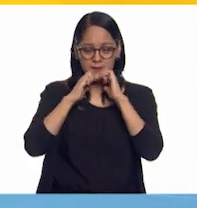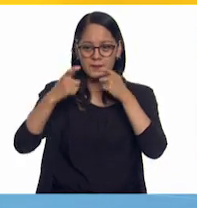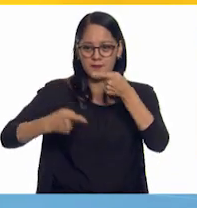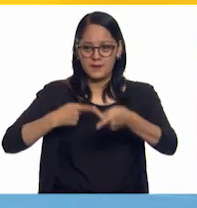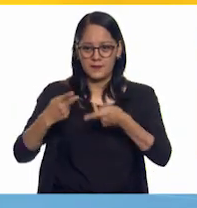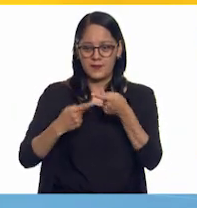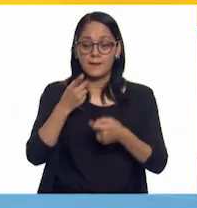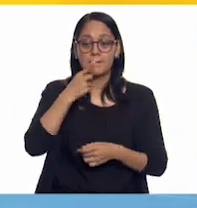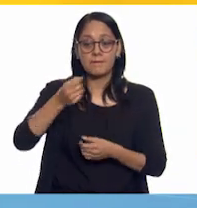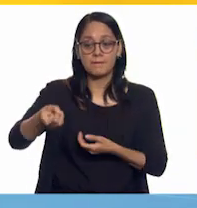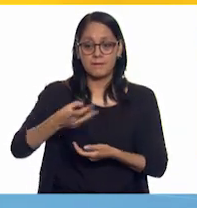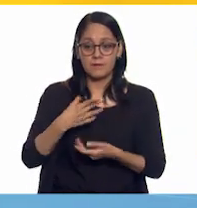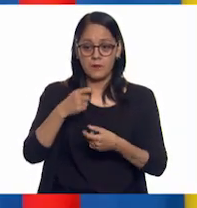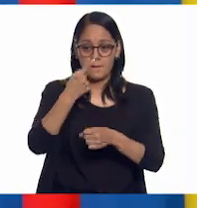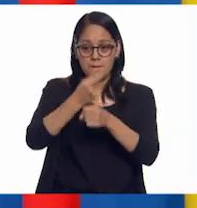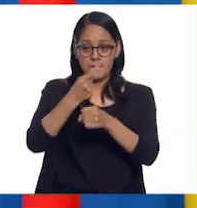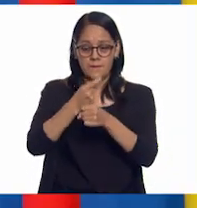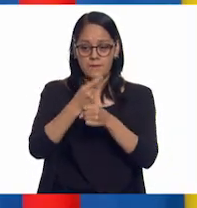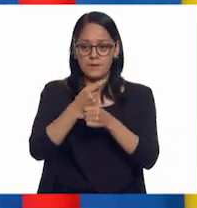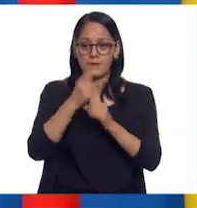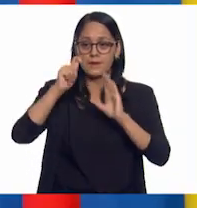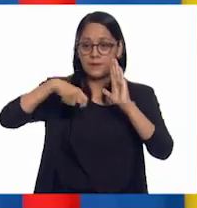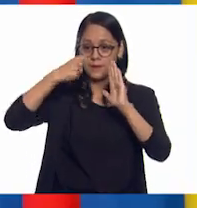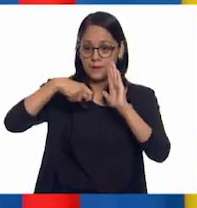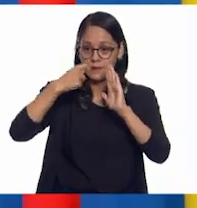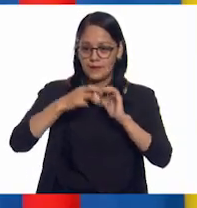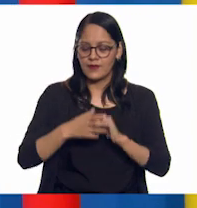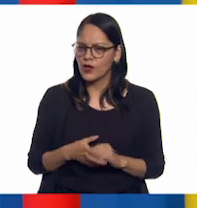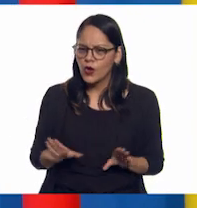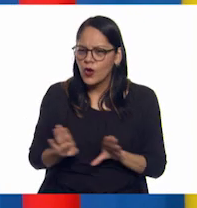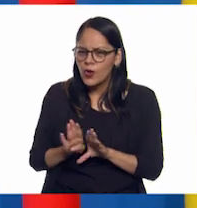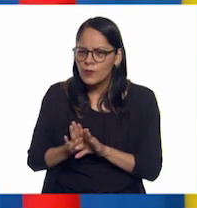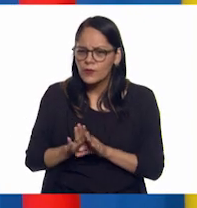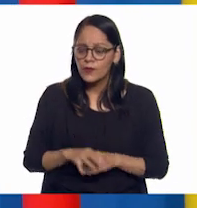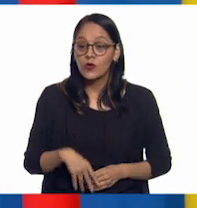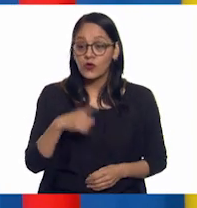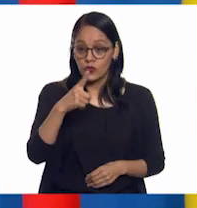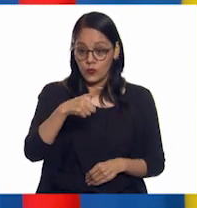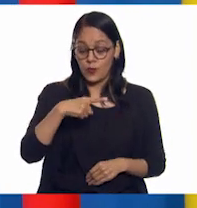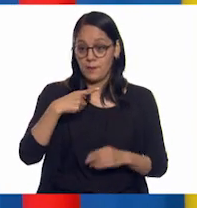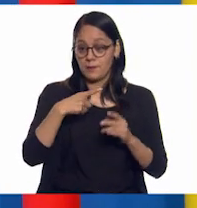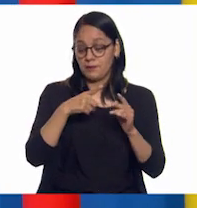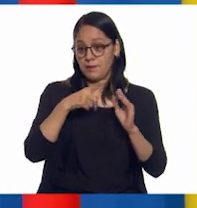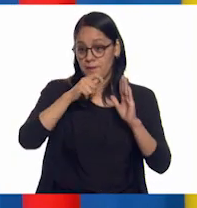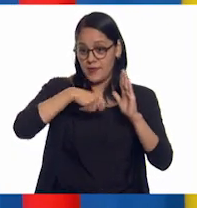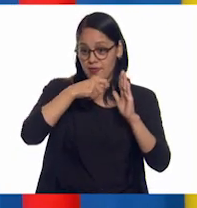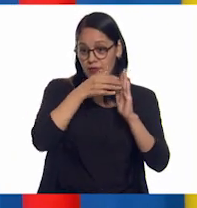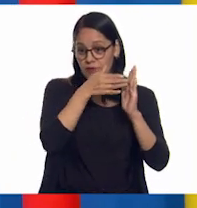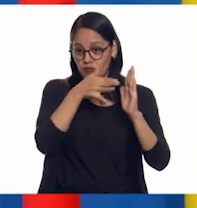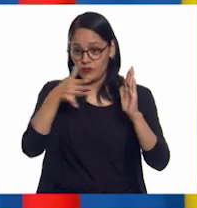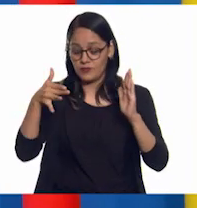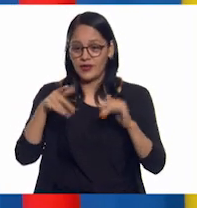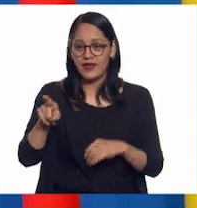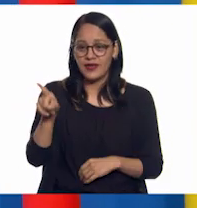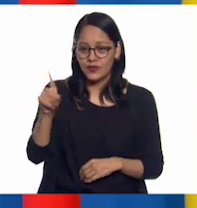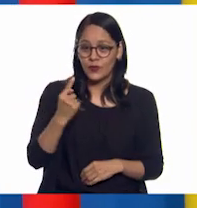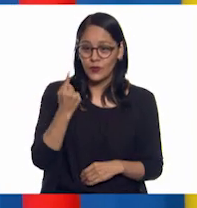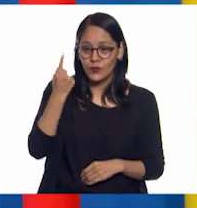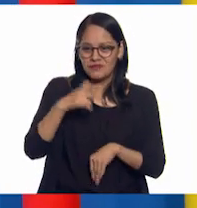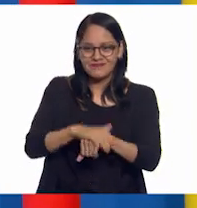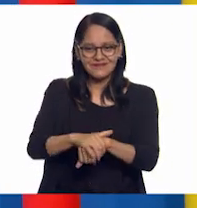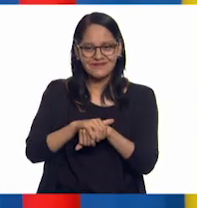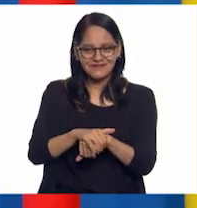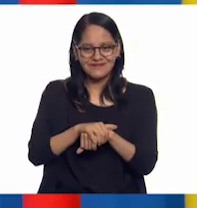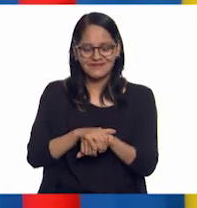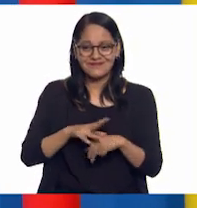mandaron el primer corte. A ver, ver, ¿cómo, cómo, cómo? Esperen maestra, ¿es el documental de cierto amigo emplumado que tenemos? Ay,